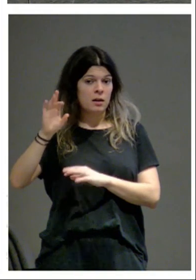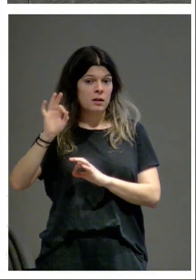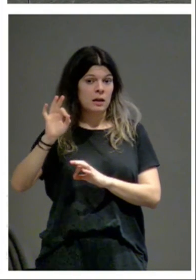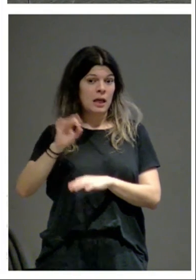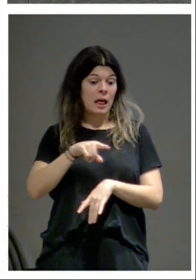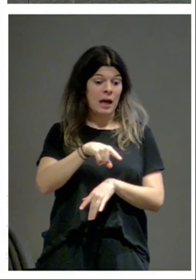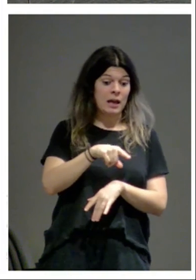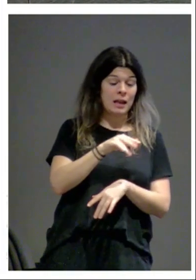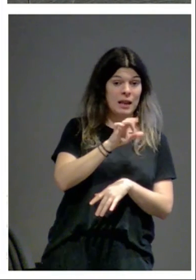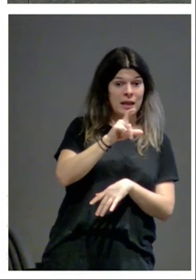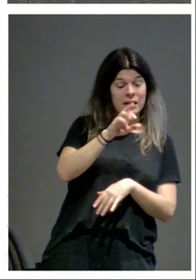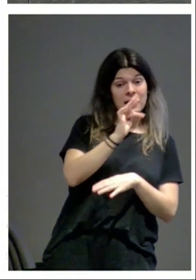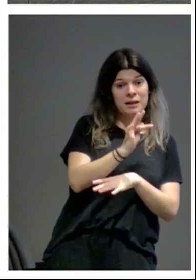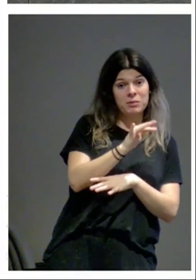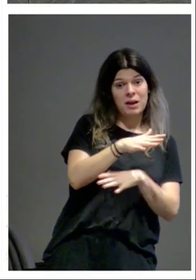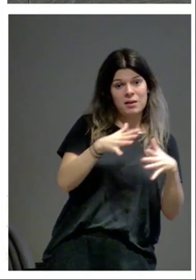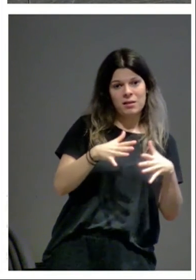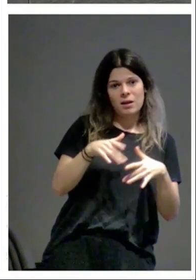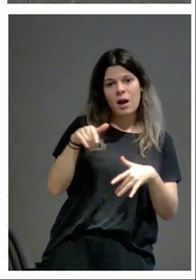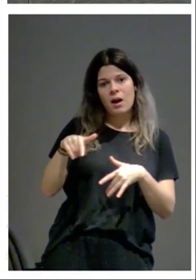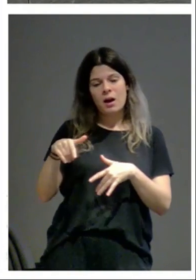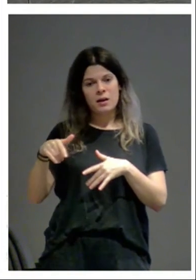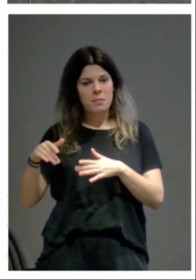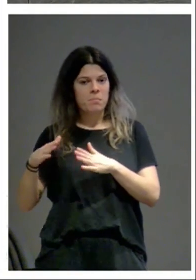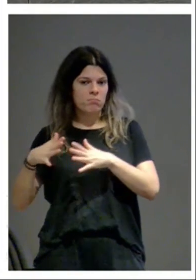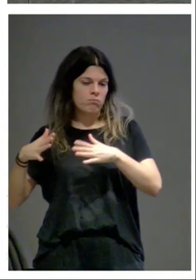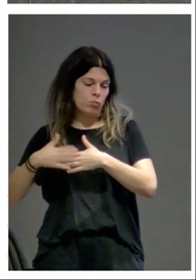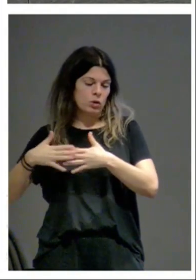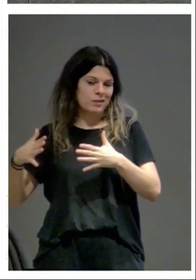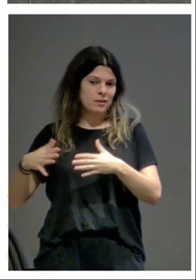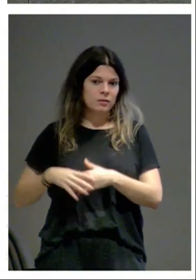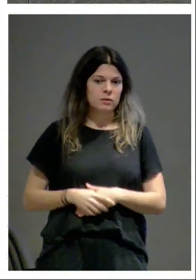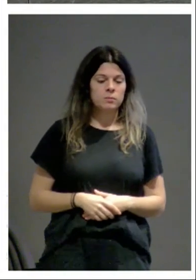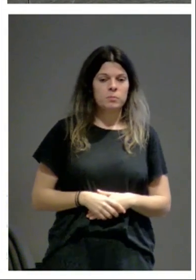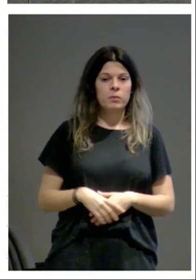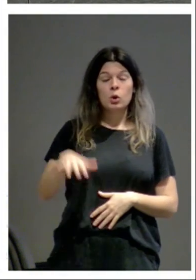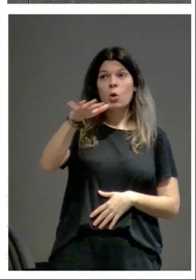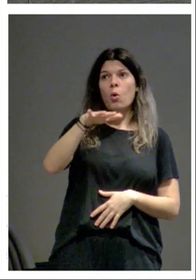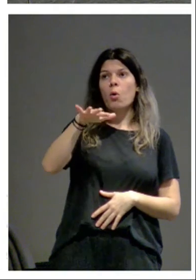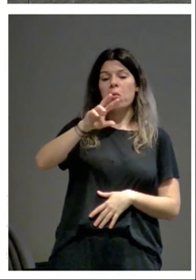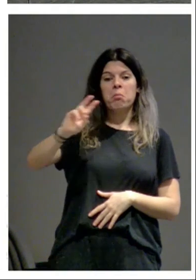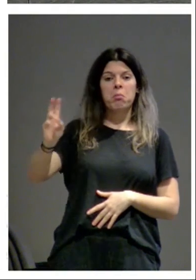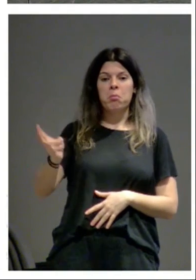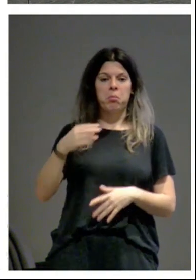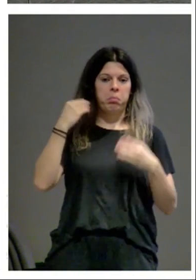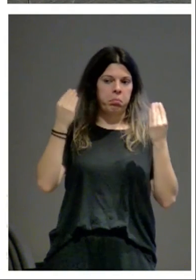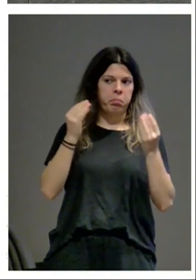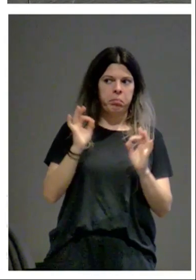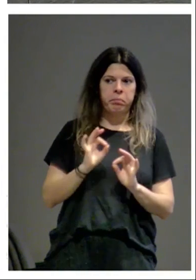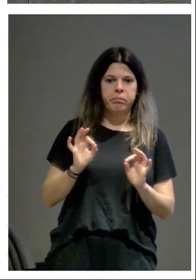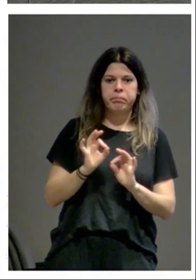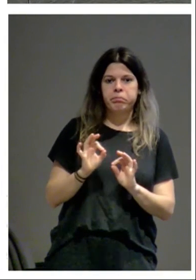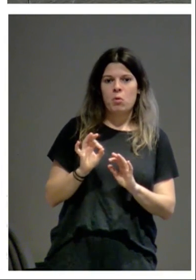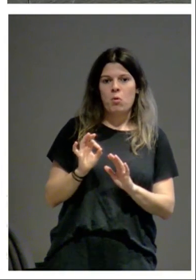y en San Miguel de Aralar tenemos un gran pórtico en otros lugares ni se planteaban o por lo menos no nos han